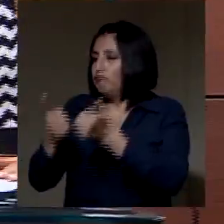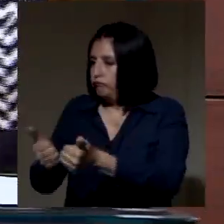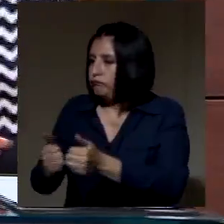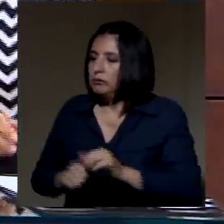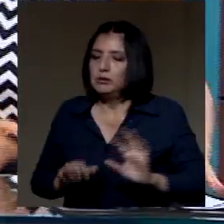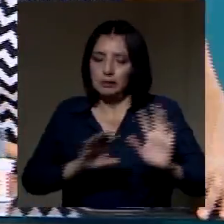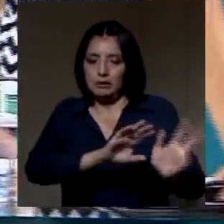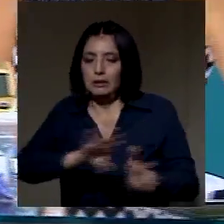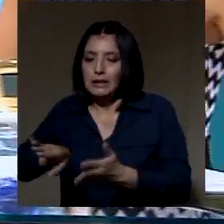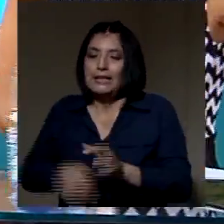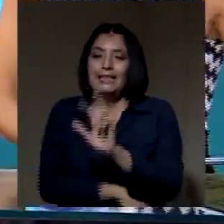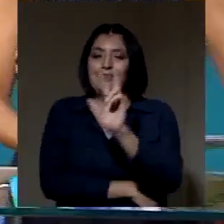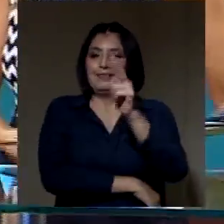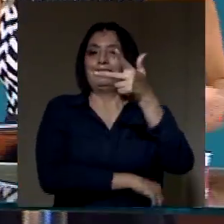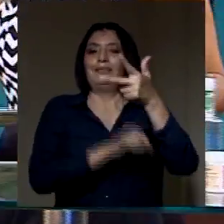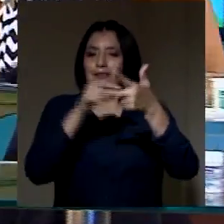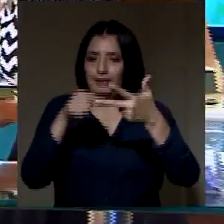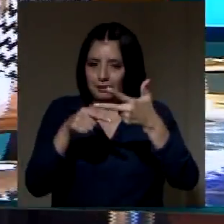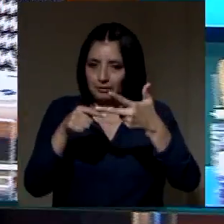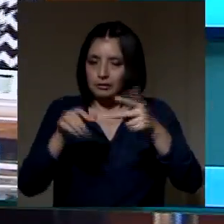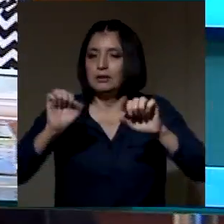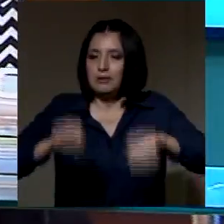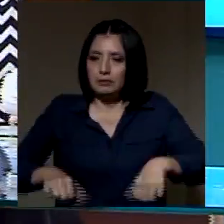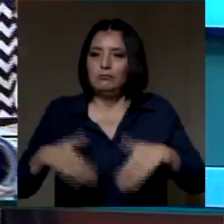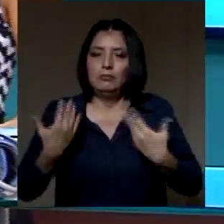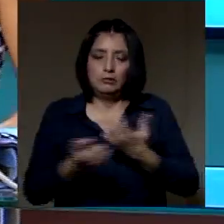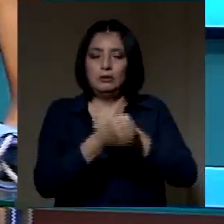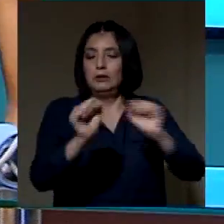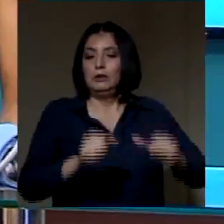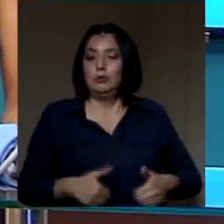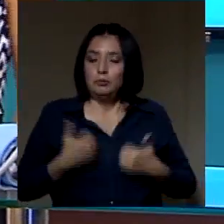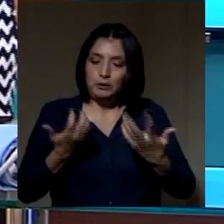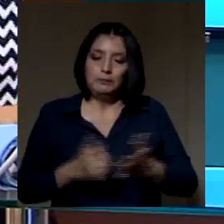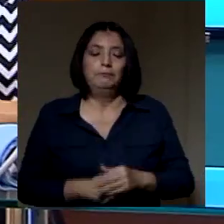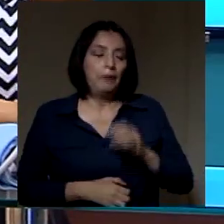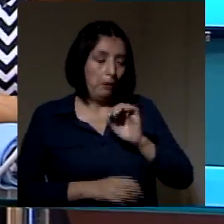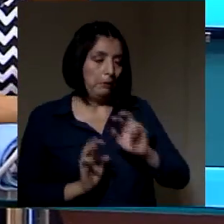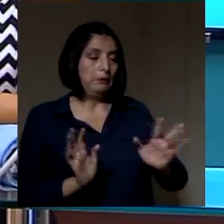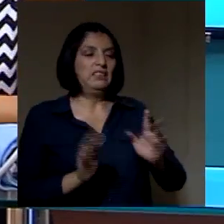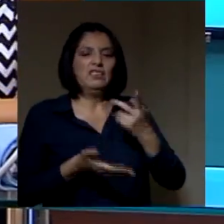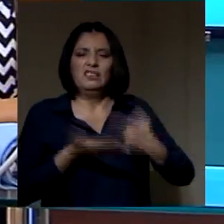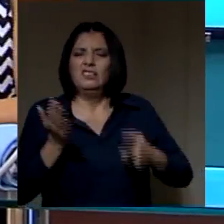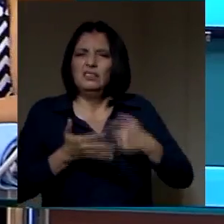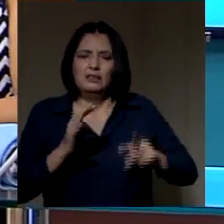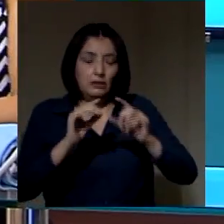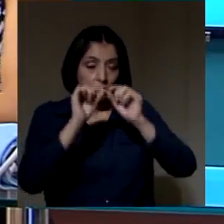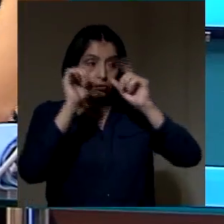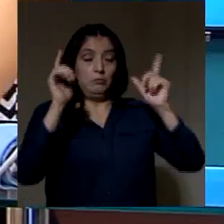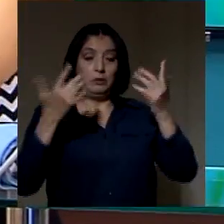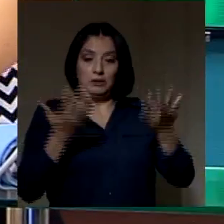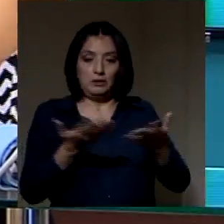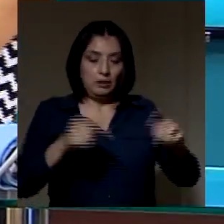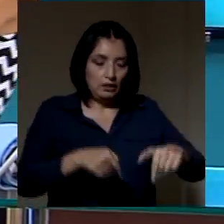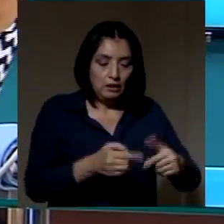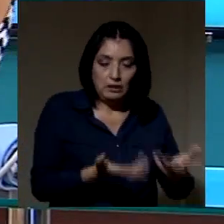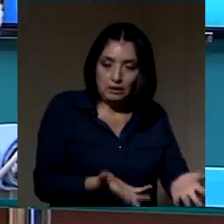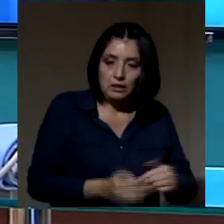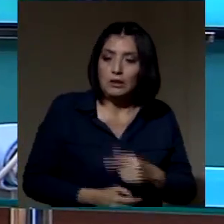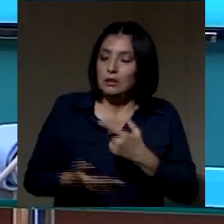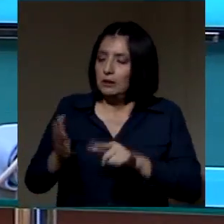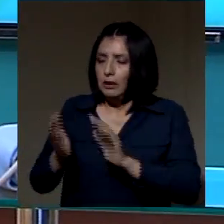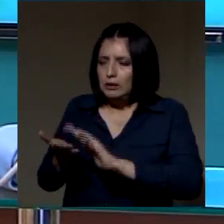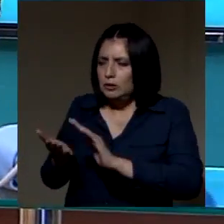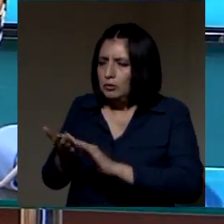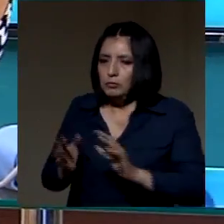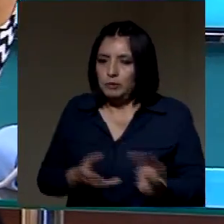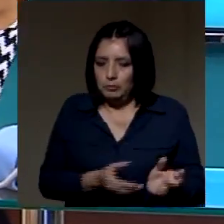Nos vamos con la tercera prueba que puede salvar su vida. es. Ahora vamos a ver qué sorpresa nos tiene la prehistoria. ¿Qué tenemos acá, doctor?